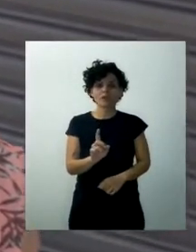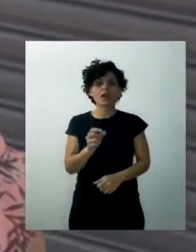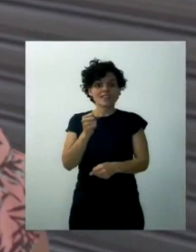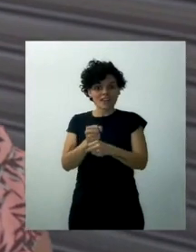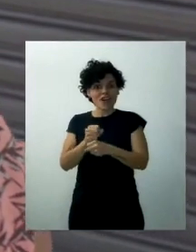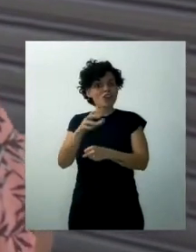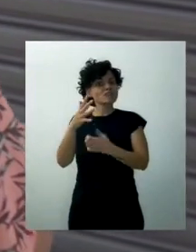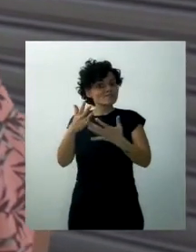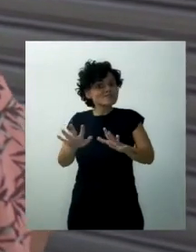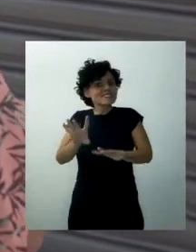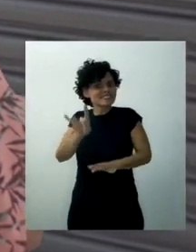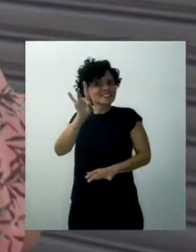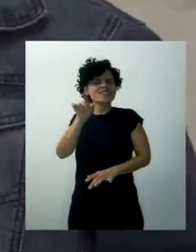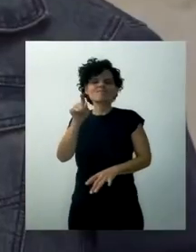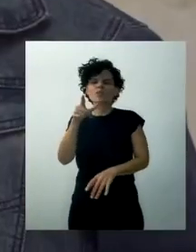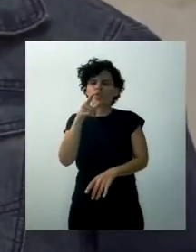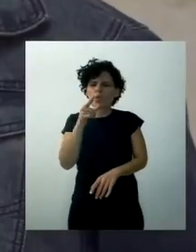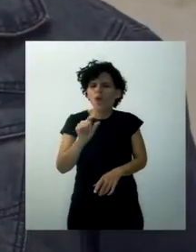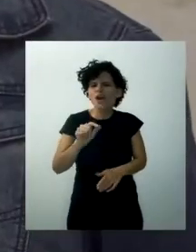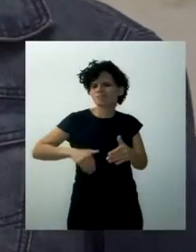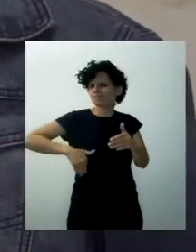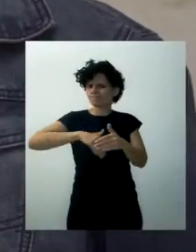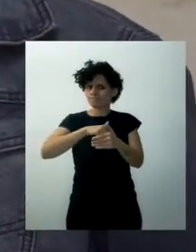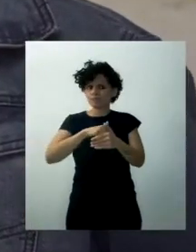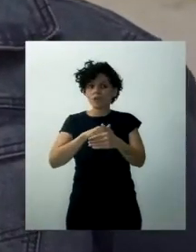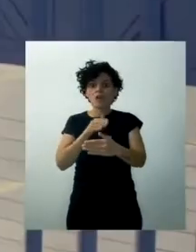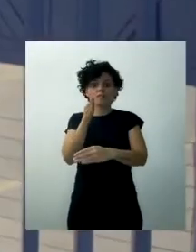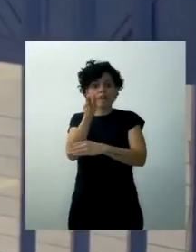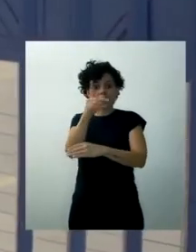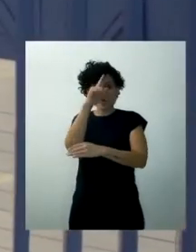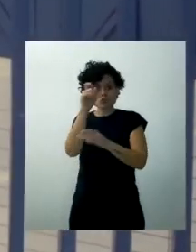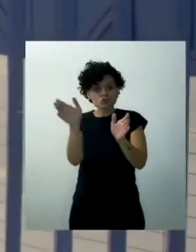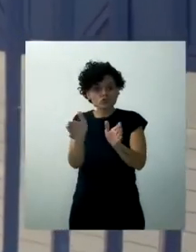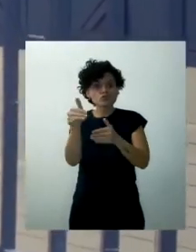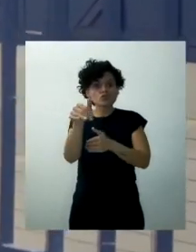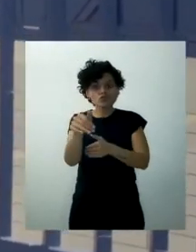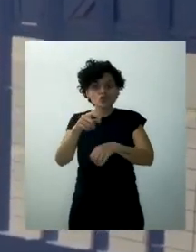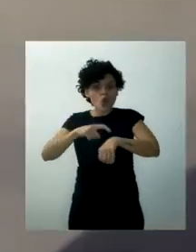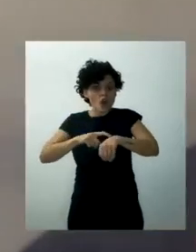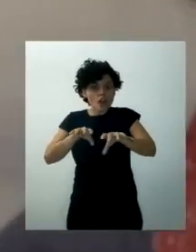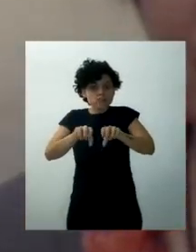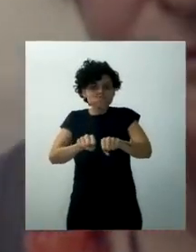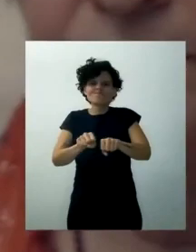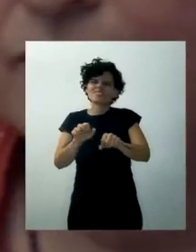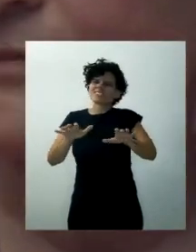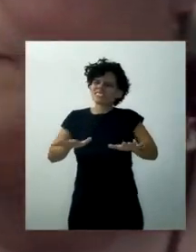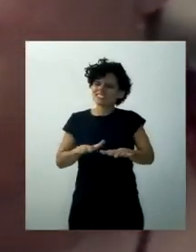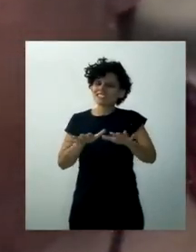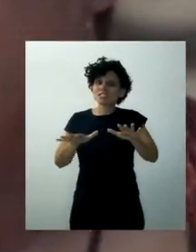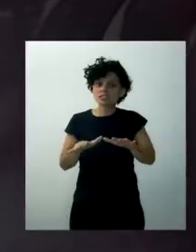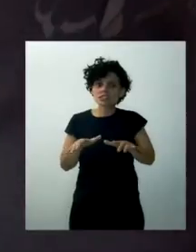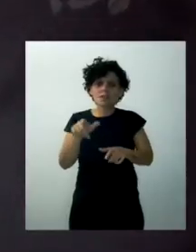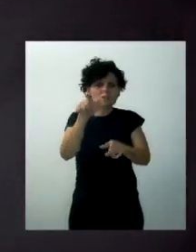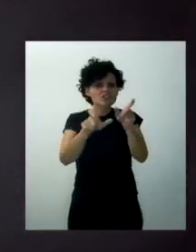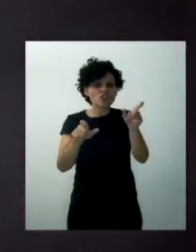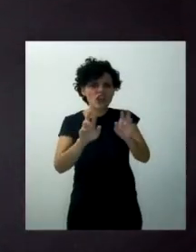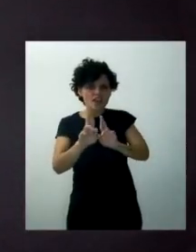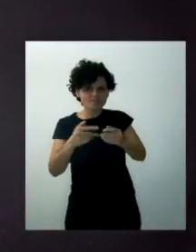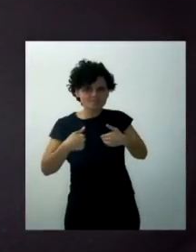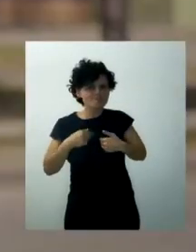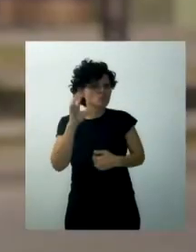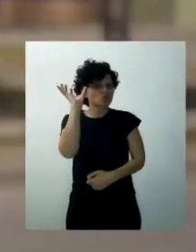nos despiden rápido. Cuando vamos al consultorio nos cuesta que nos den hora. No saben cómo tratarnos.